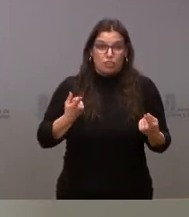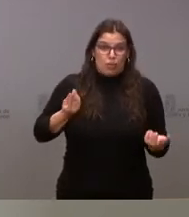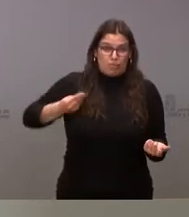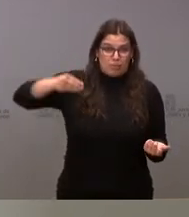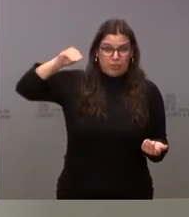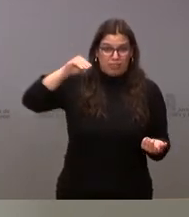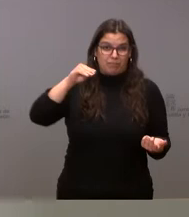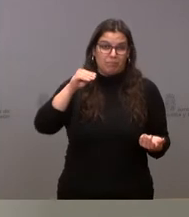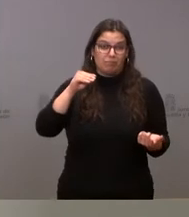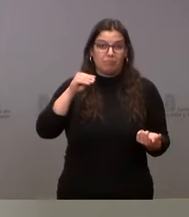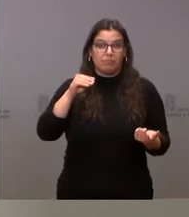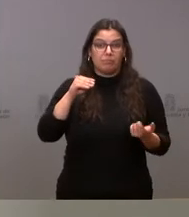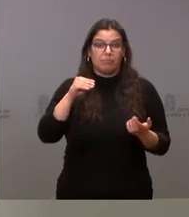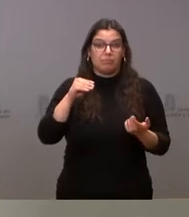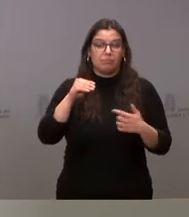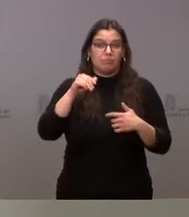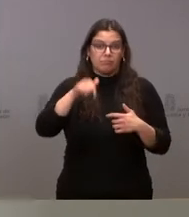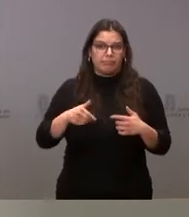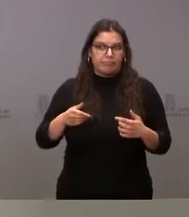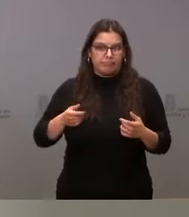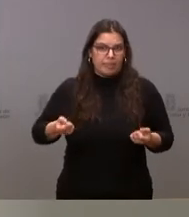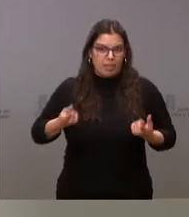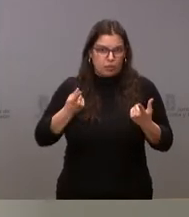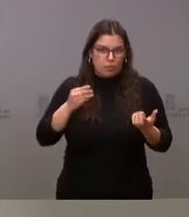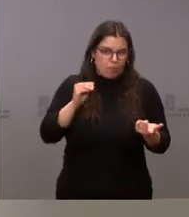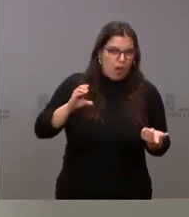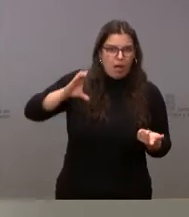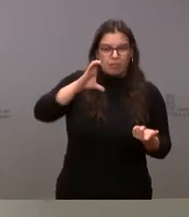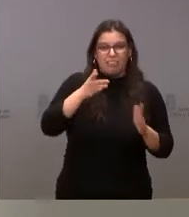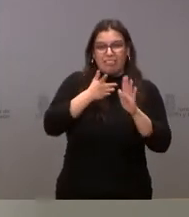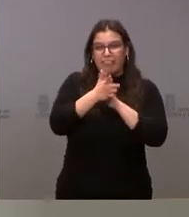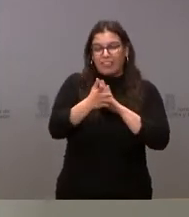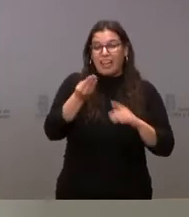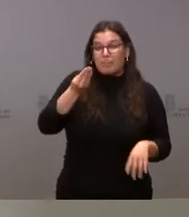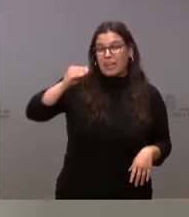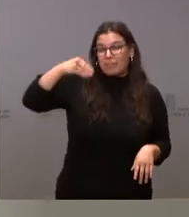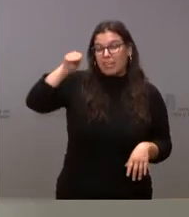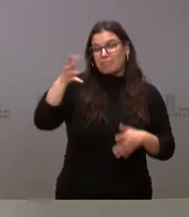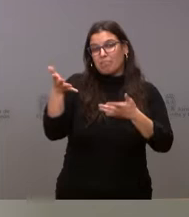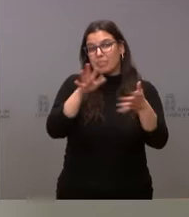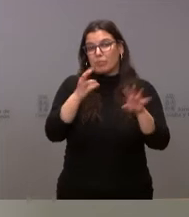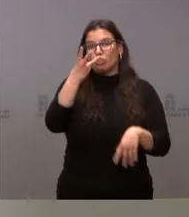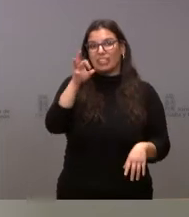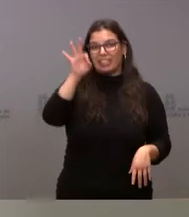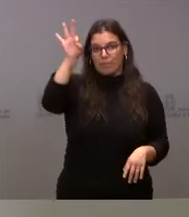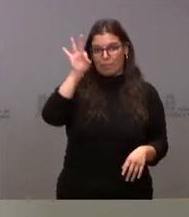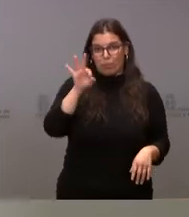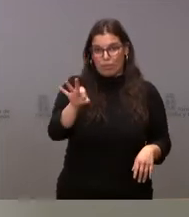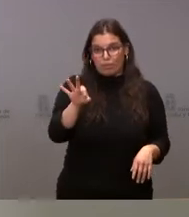este servicio está teniendo para la comunidad autónoma. Estamos hablando de un incremento estimado el 30%